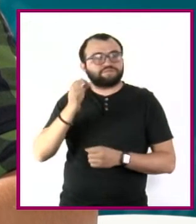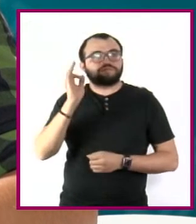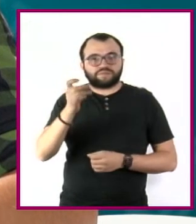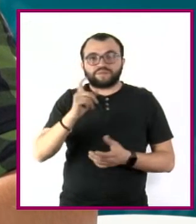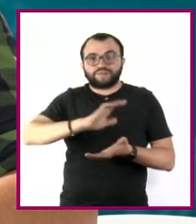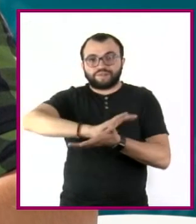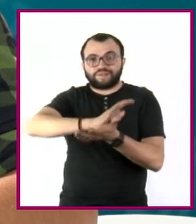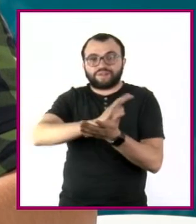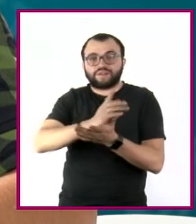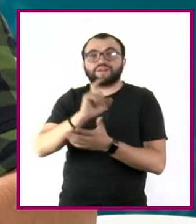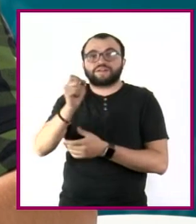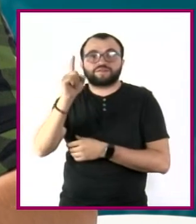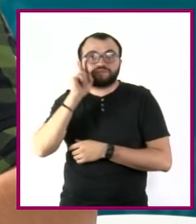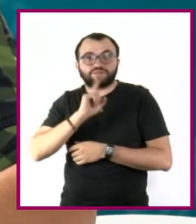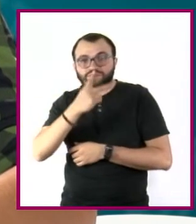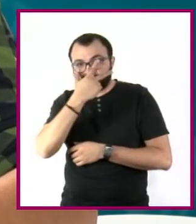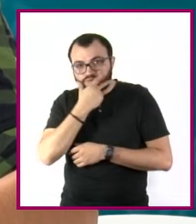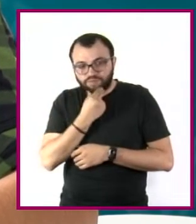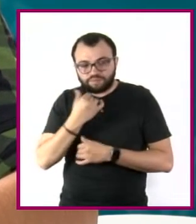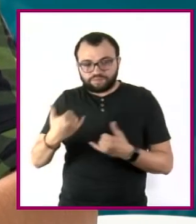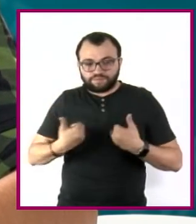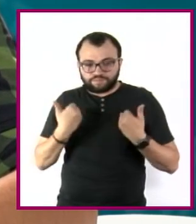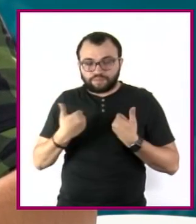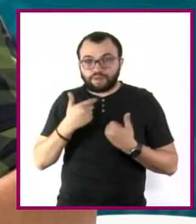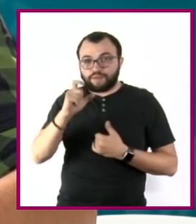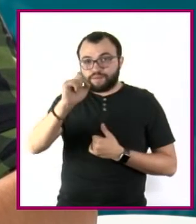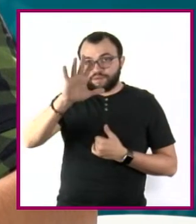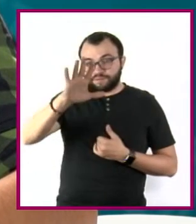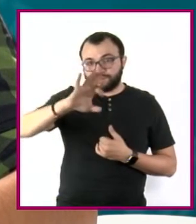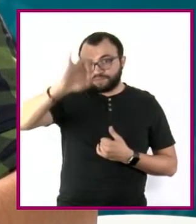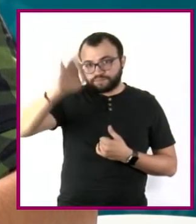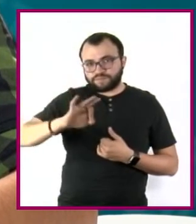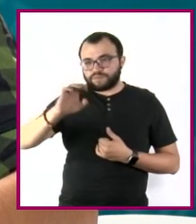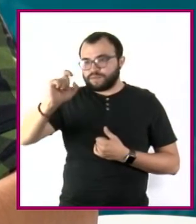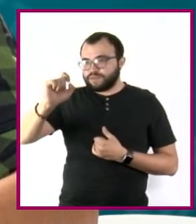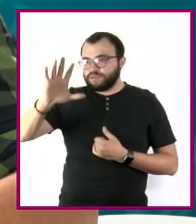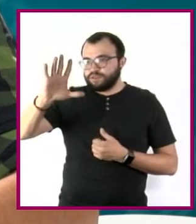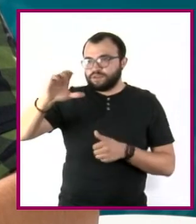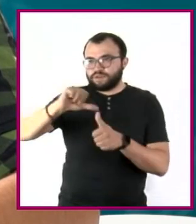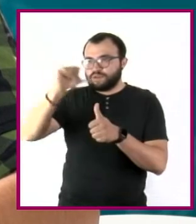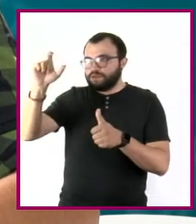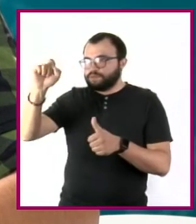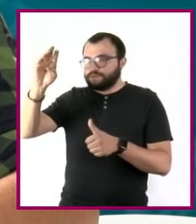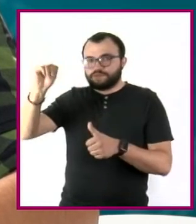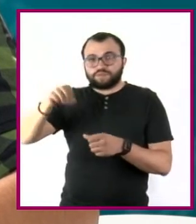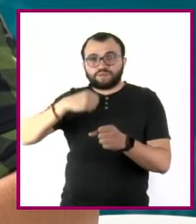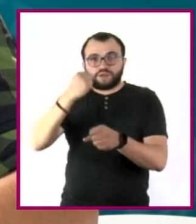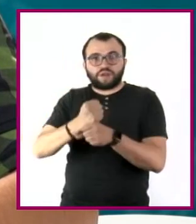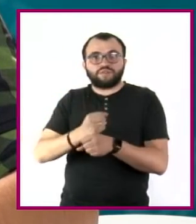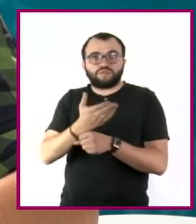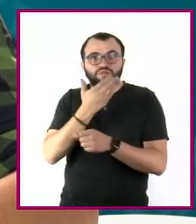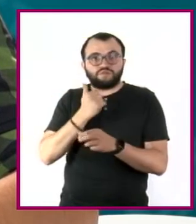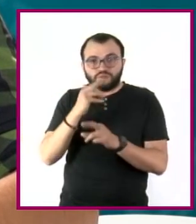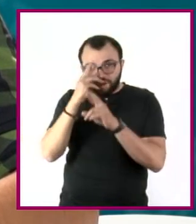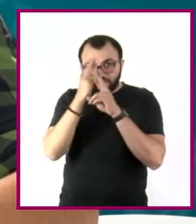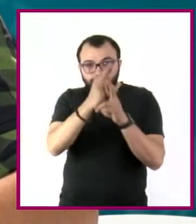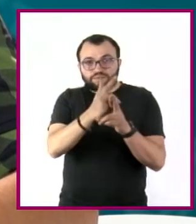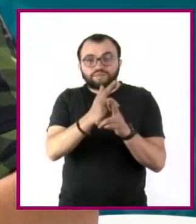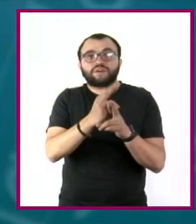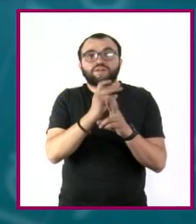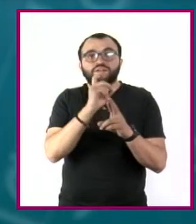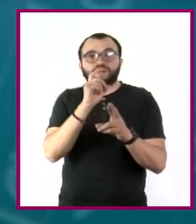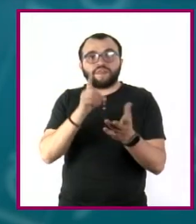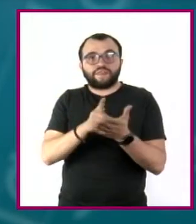discriminación hacia las y los jóvenes. El 25% de entre 25 y 29 años afirman que no se respetan los derechos de las personas